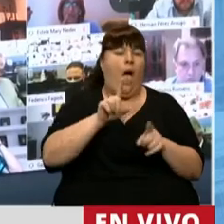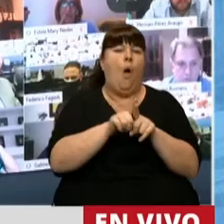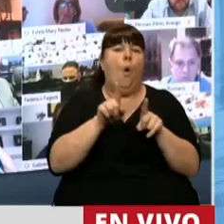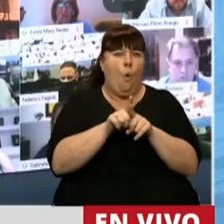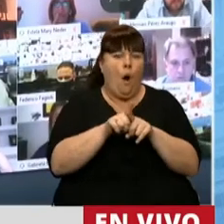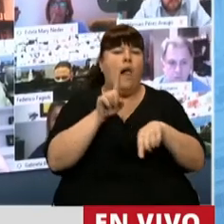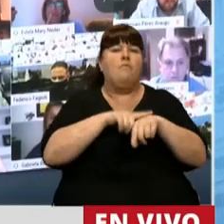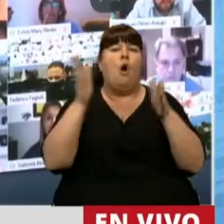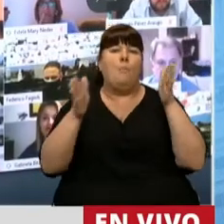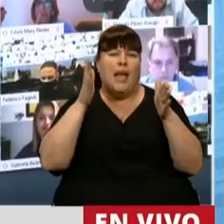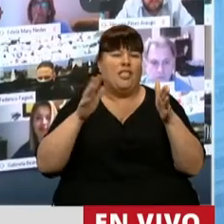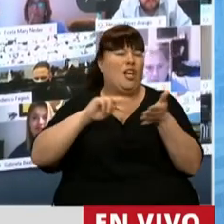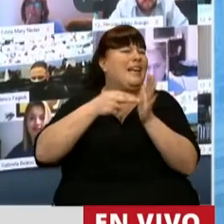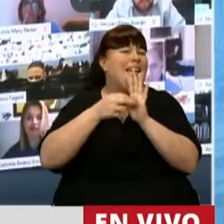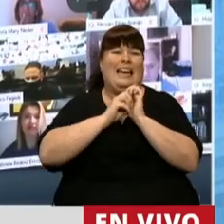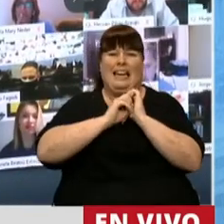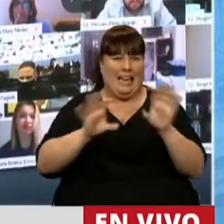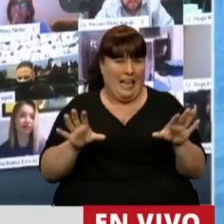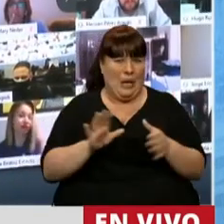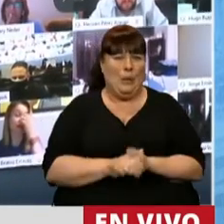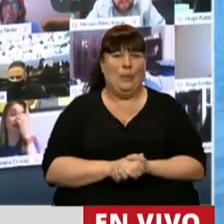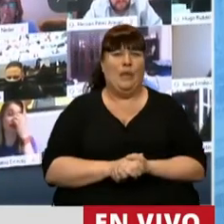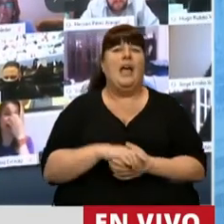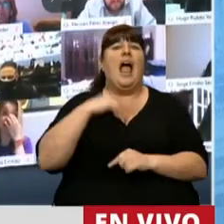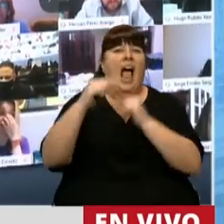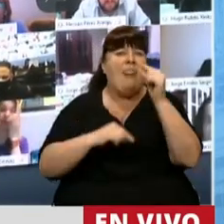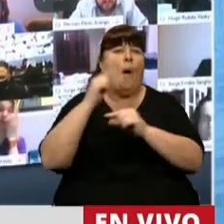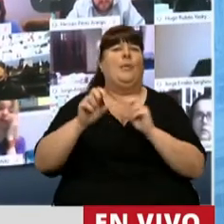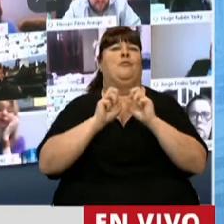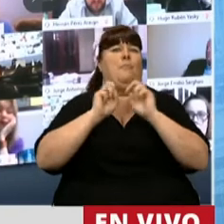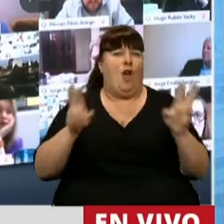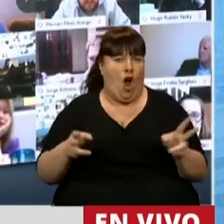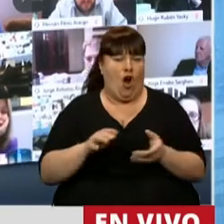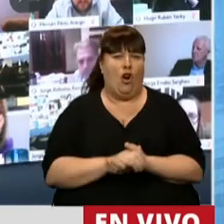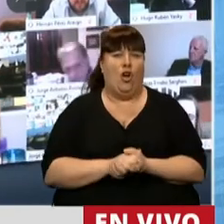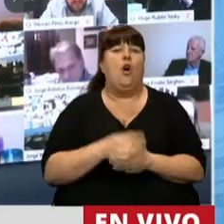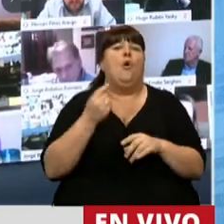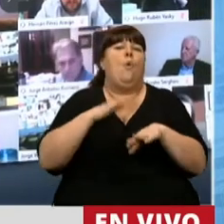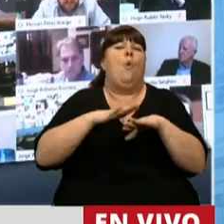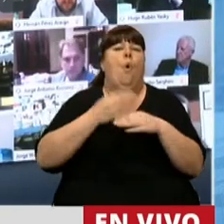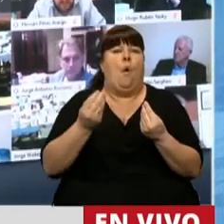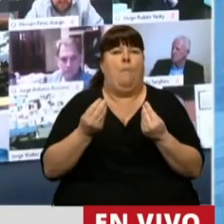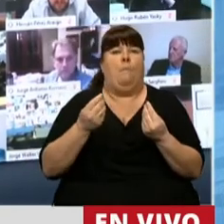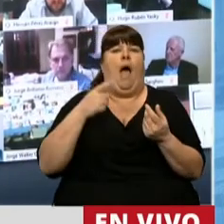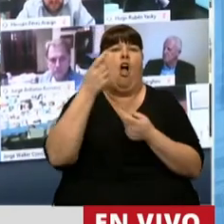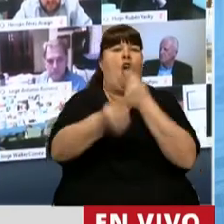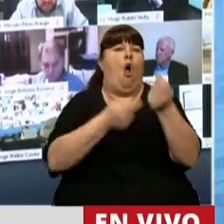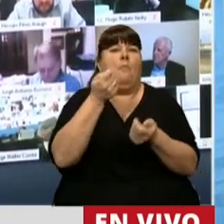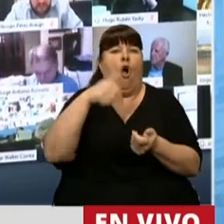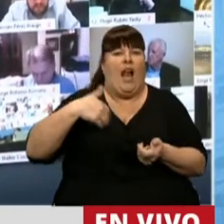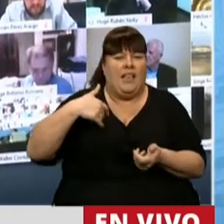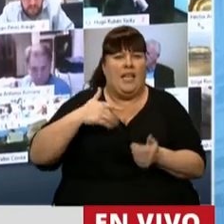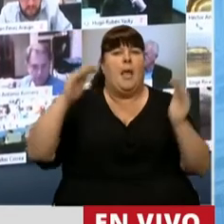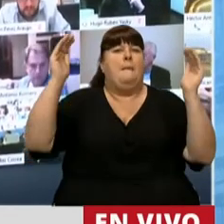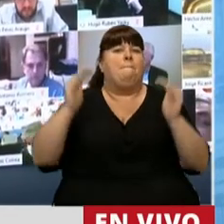estaba atravesando una situación de crisis que se agudizaba día a día por factores como la caída del consumo interno,